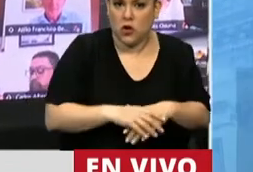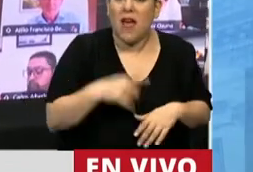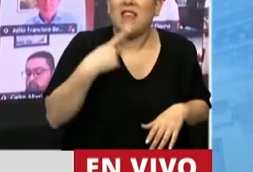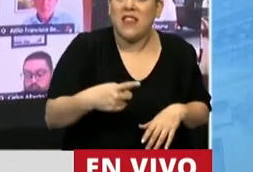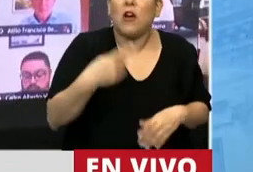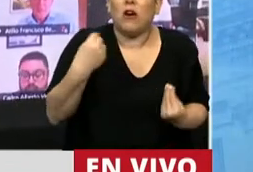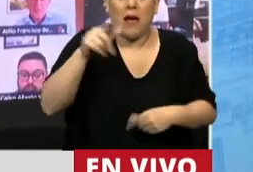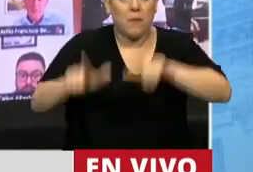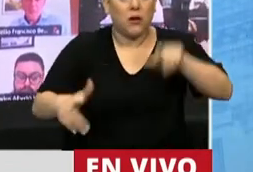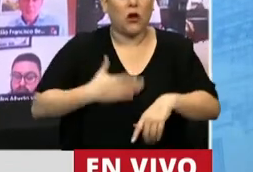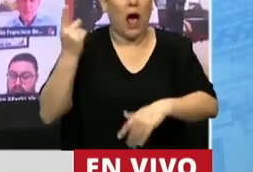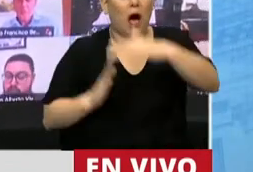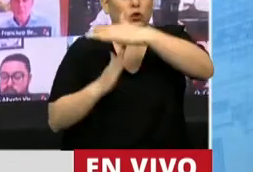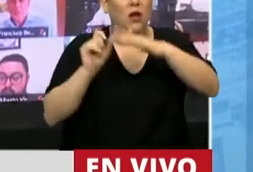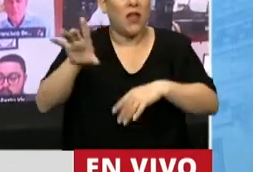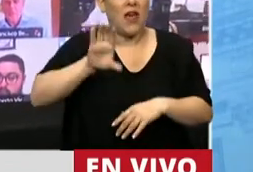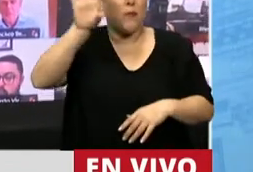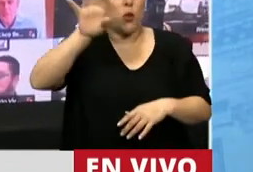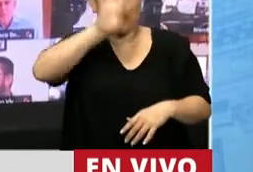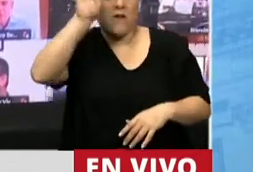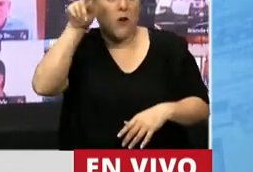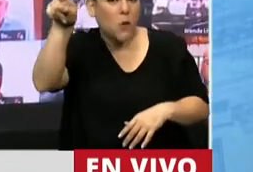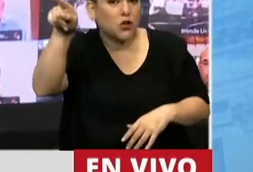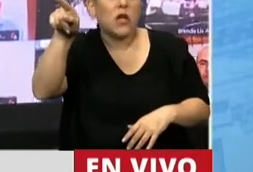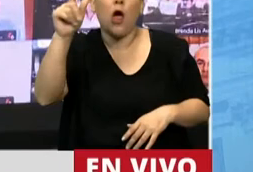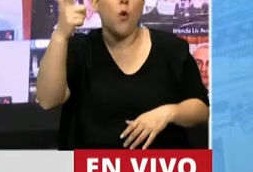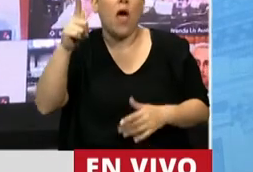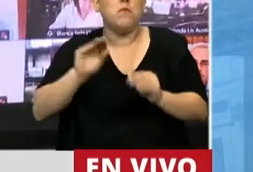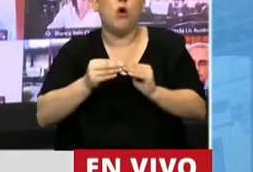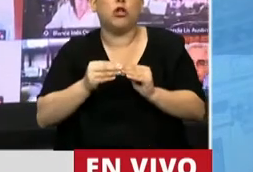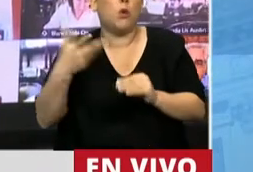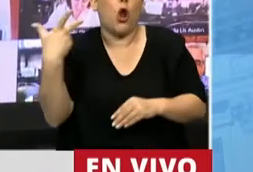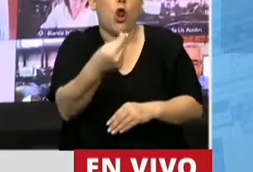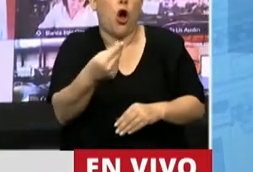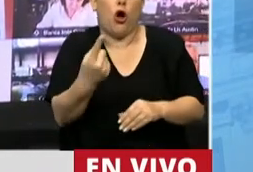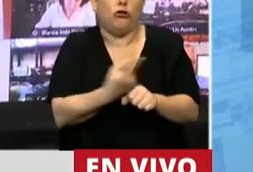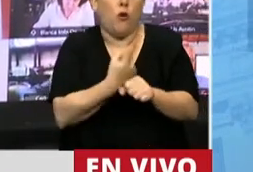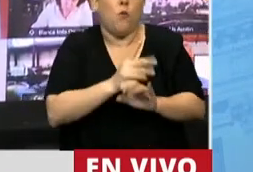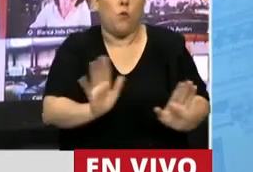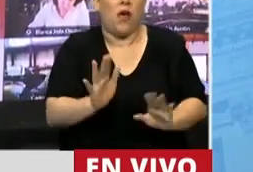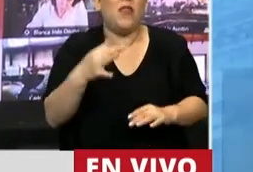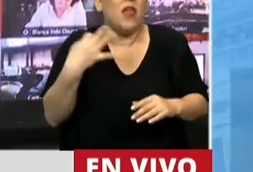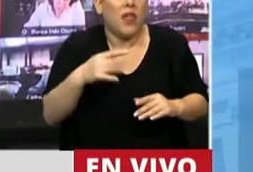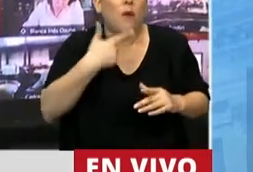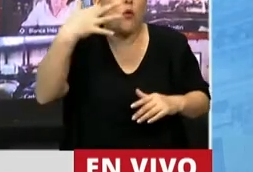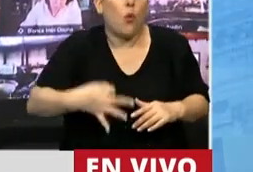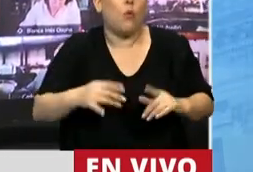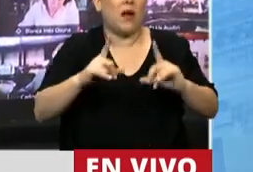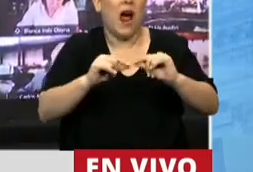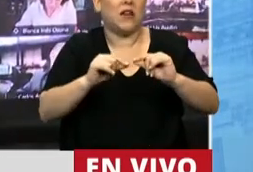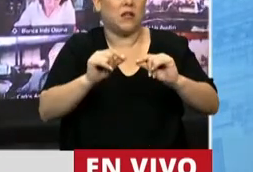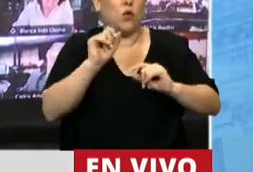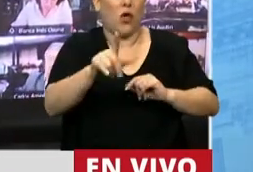autoridades provinciales no superan el test de razonabilidad que establece el artículo 28 de la Constitución Nacional